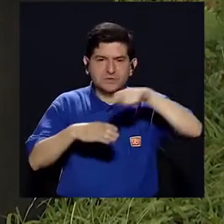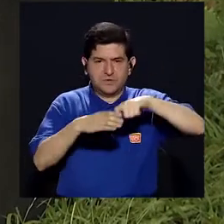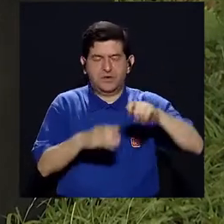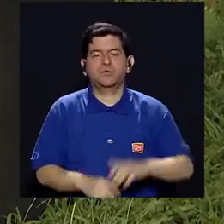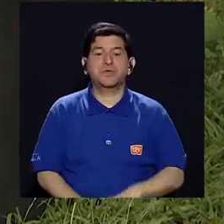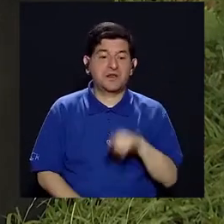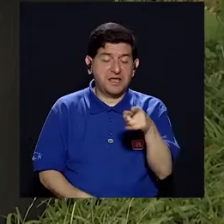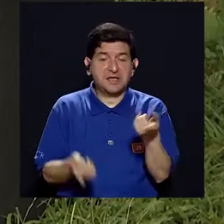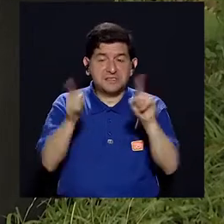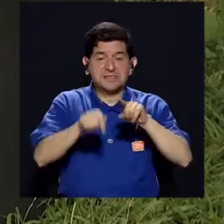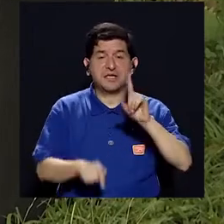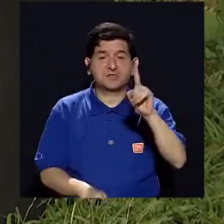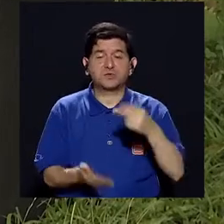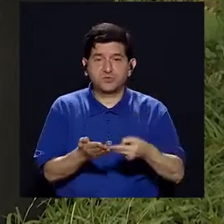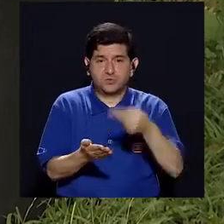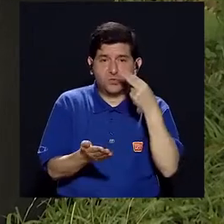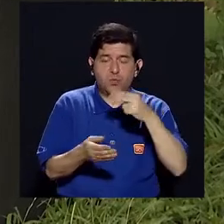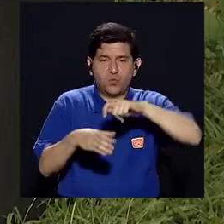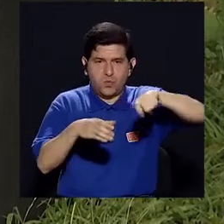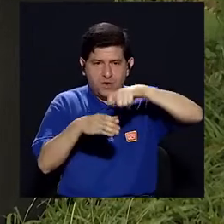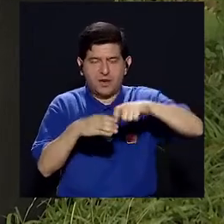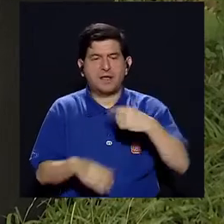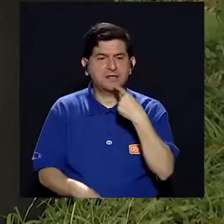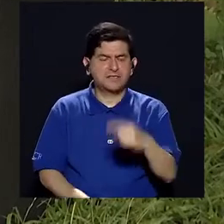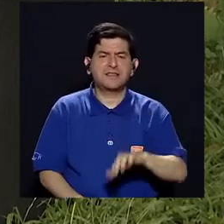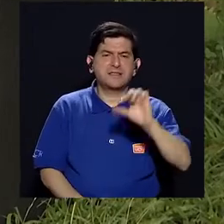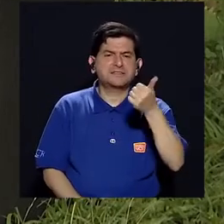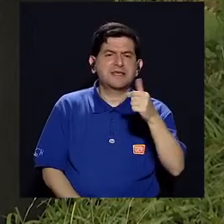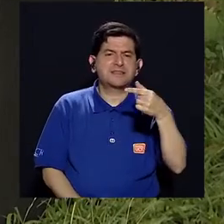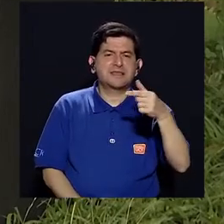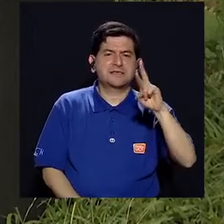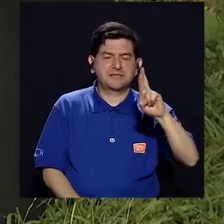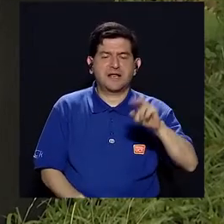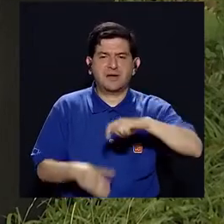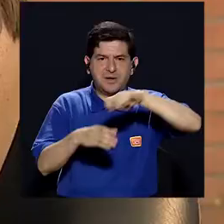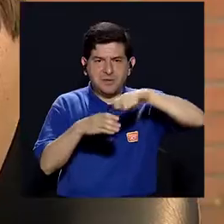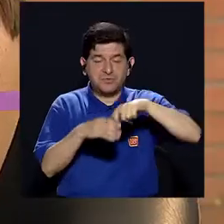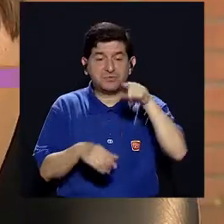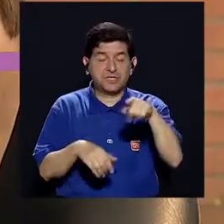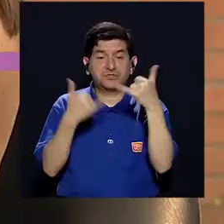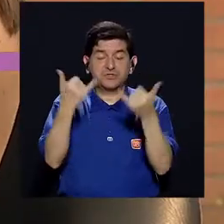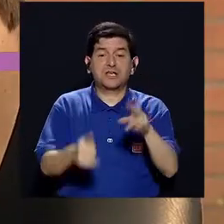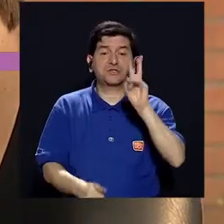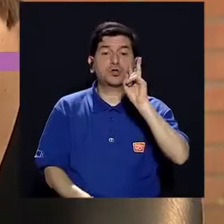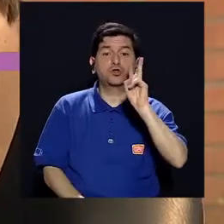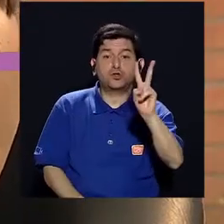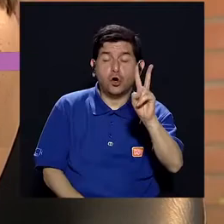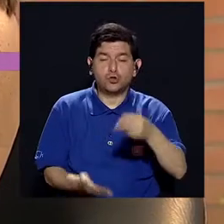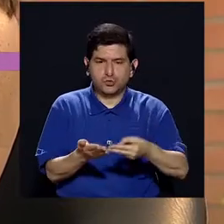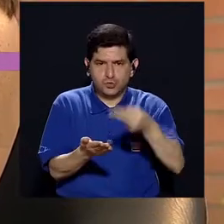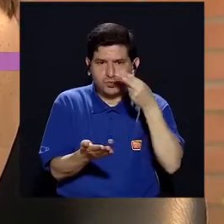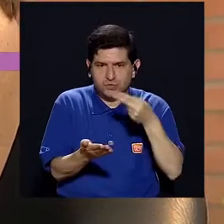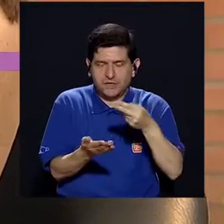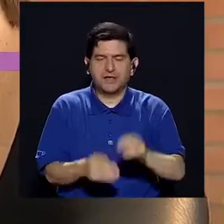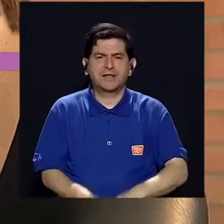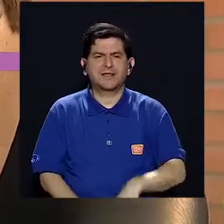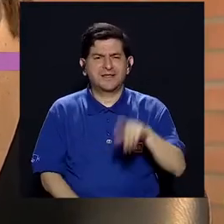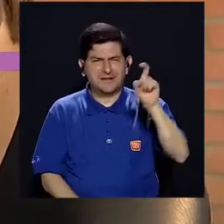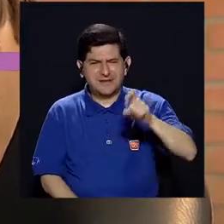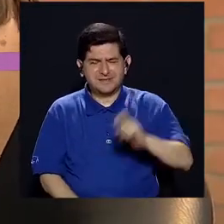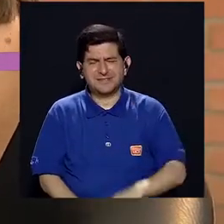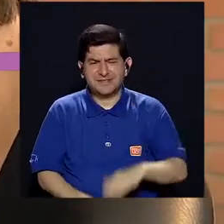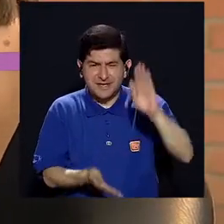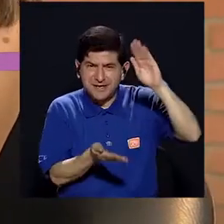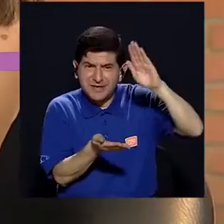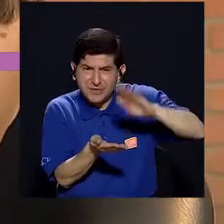consumiendo una cucharadita de azúcar. Si busco un producto que diga 10 gramos de azúcar, pues hay que contemplar que eso ya son dos cucharaditas de azúcar y por